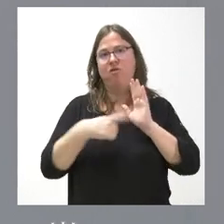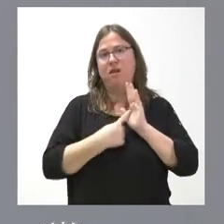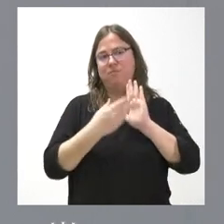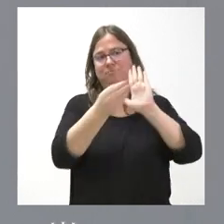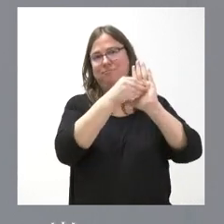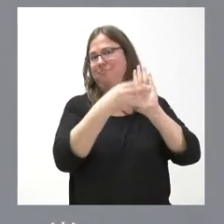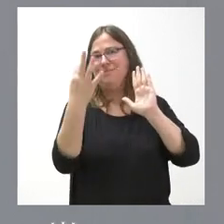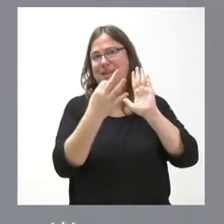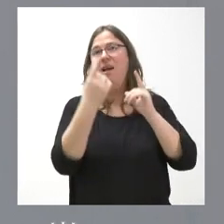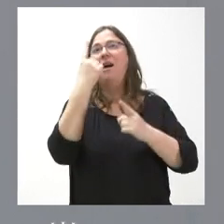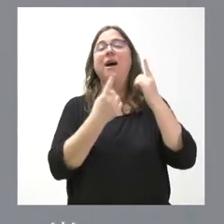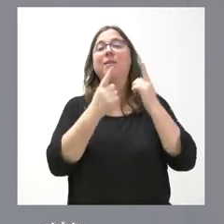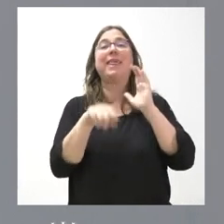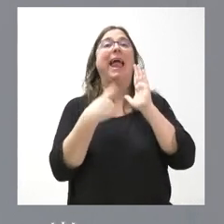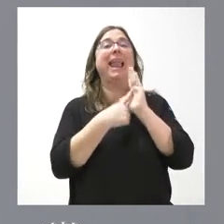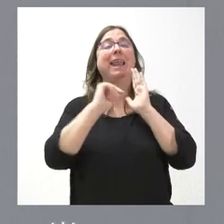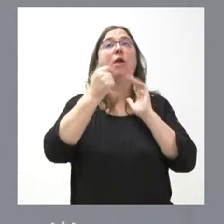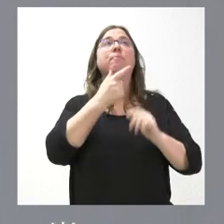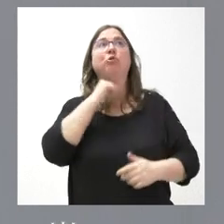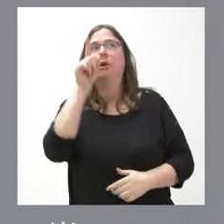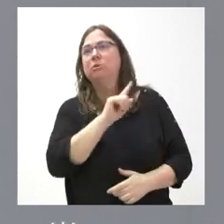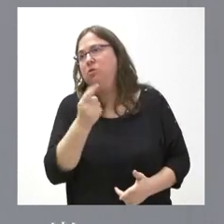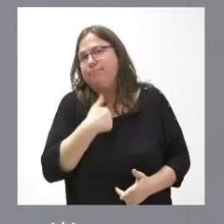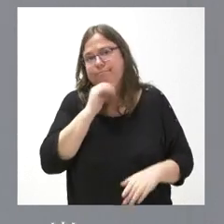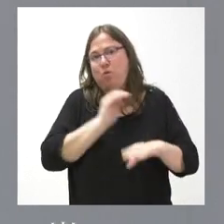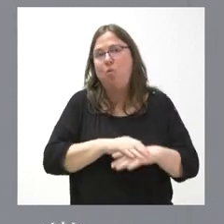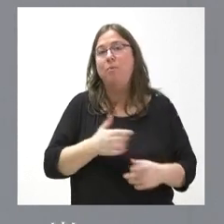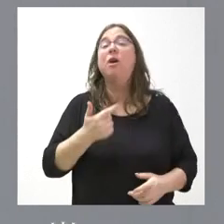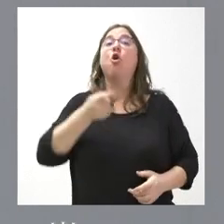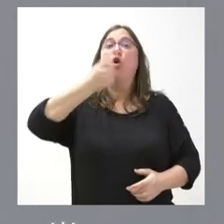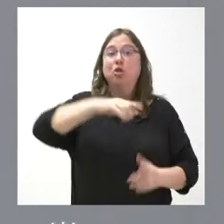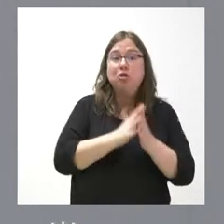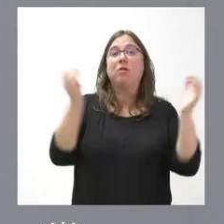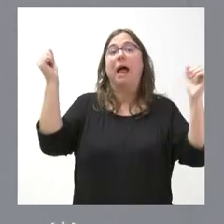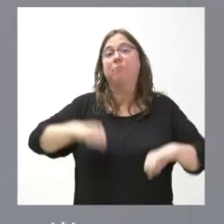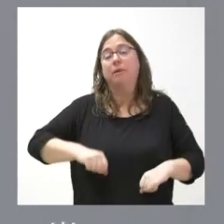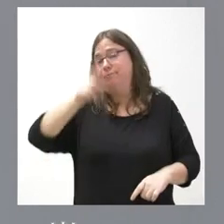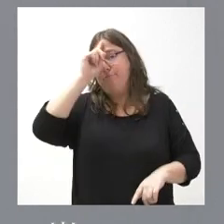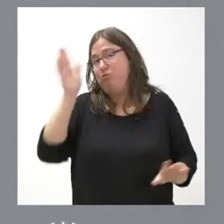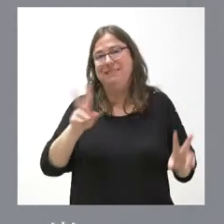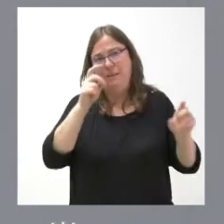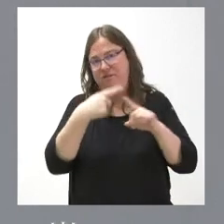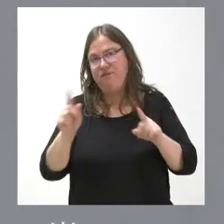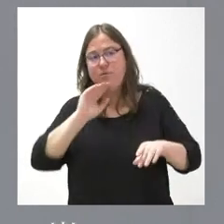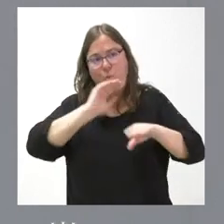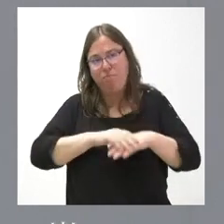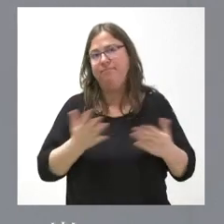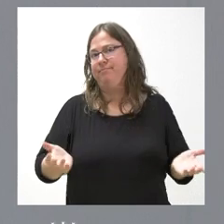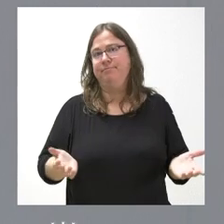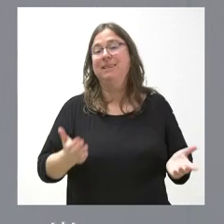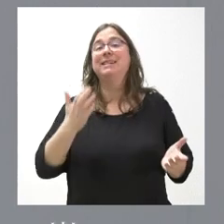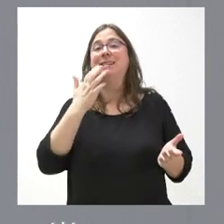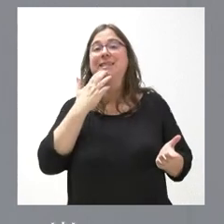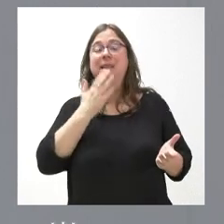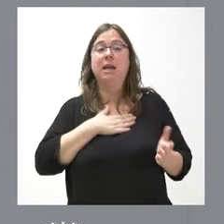Cuestión distinta es que, a veces, esa ley nacional nos guste o no, o si la hubiéramos aprobado en esos términos o no, que son cuestiones distintas. Por tanto, el que en